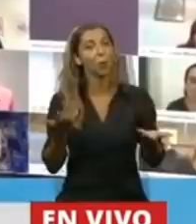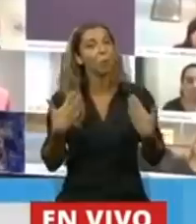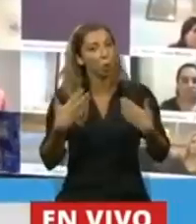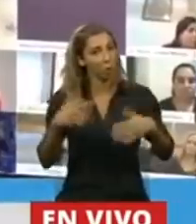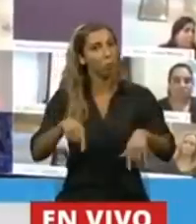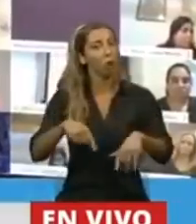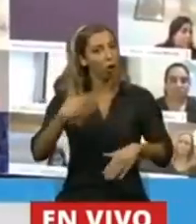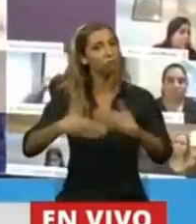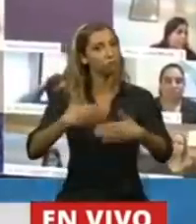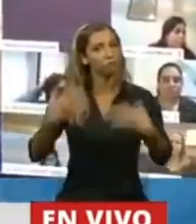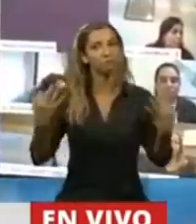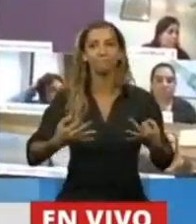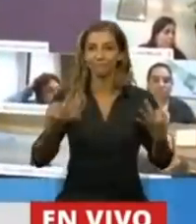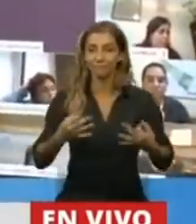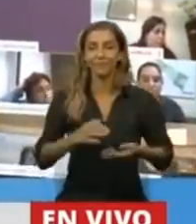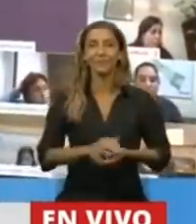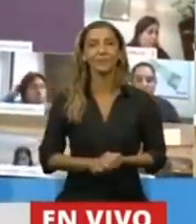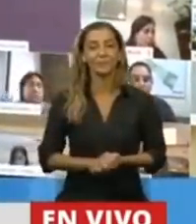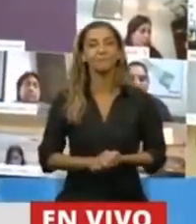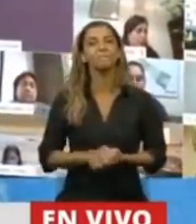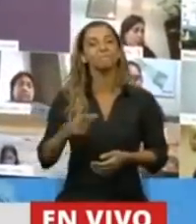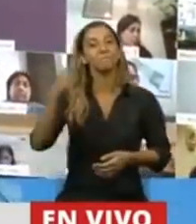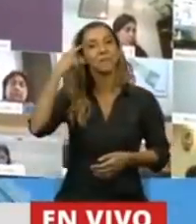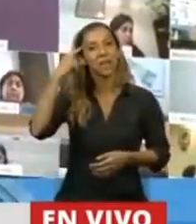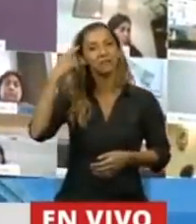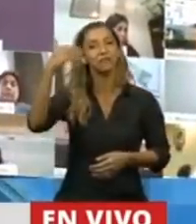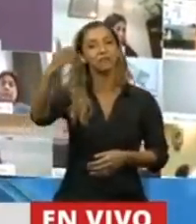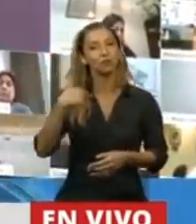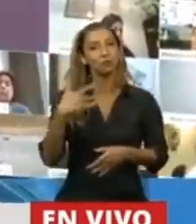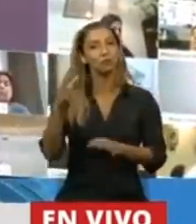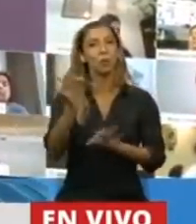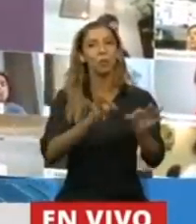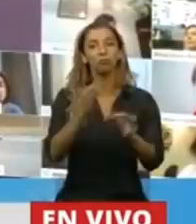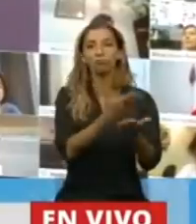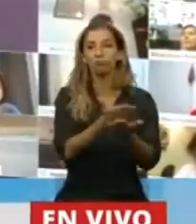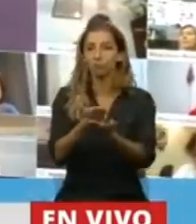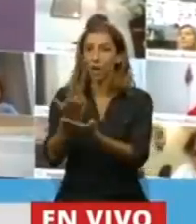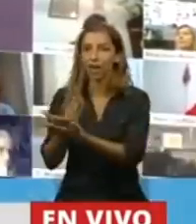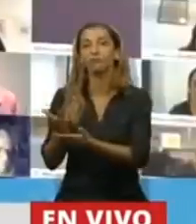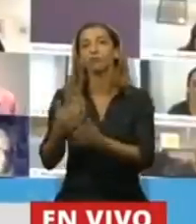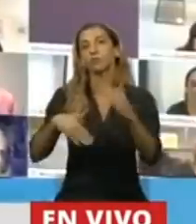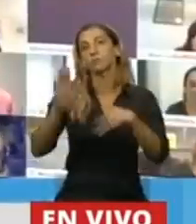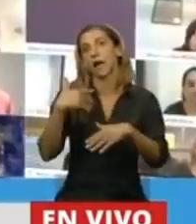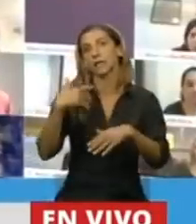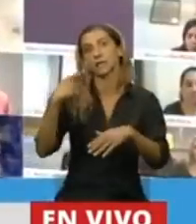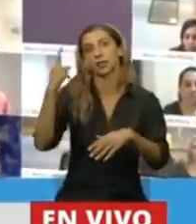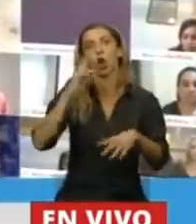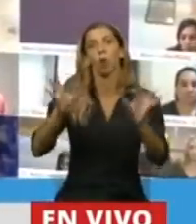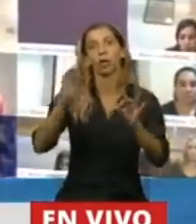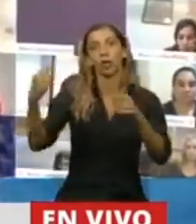y obviamente habrá en el futuro proyectos que son quizás más divergentes. Eso por un lado. Por el otro lado,